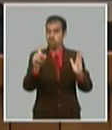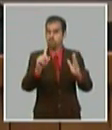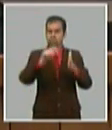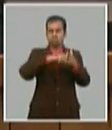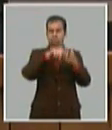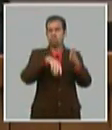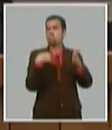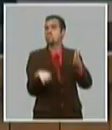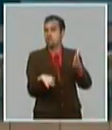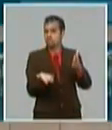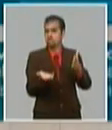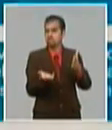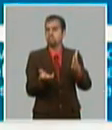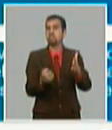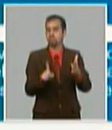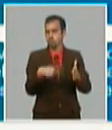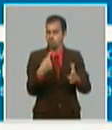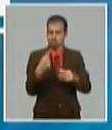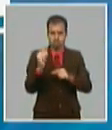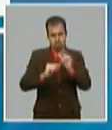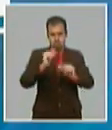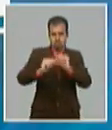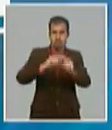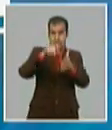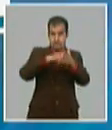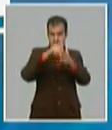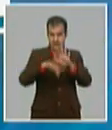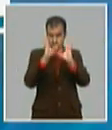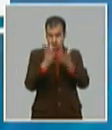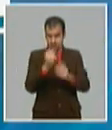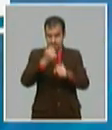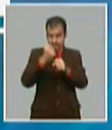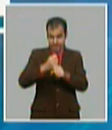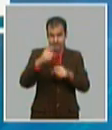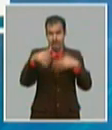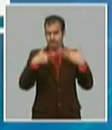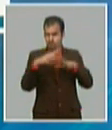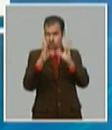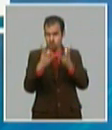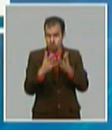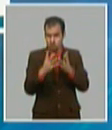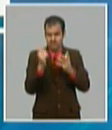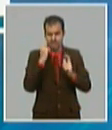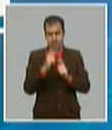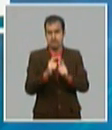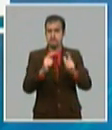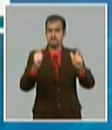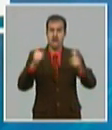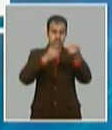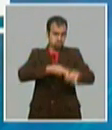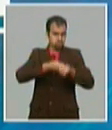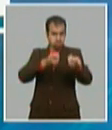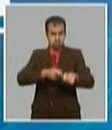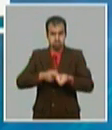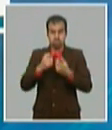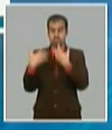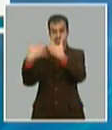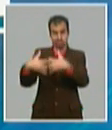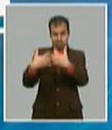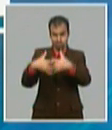Con los niveles de actividad que estamos planificando para el 2021 que ya dije hay crecimiento en las producciones agropecuarias hay crecimiento en la industria